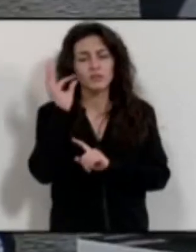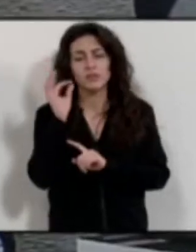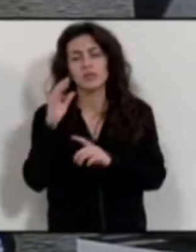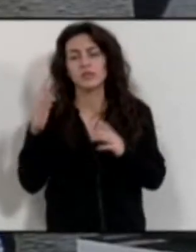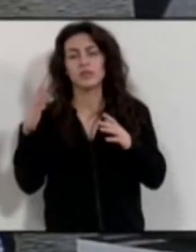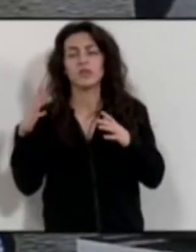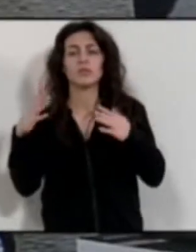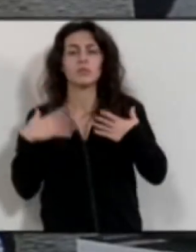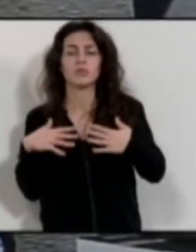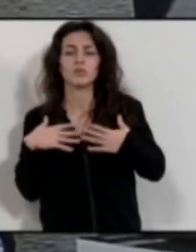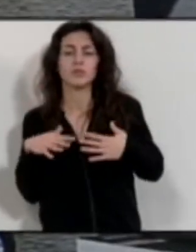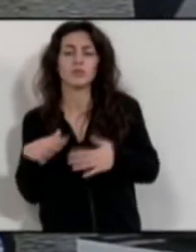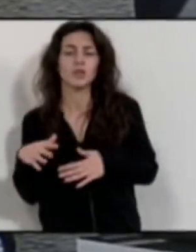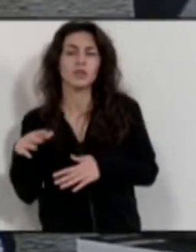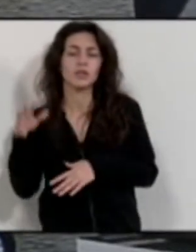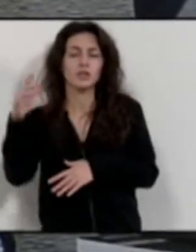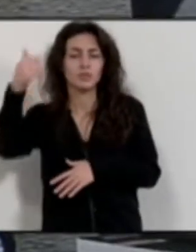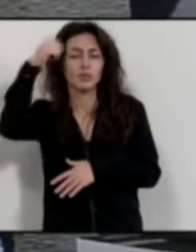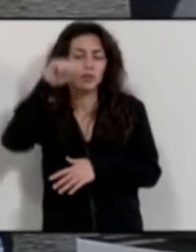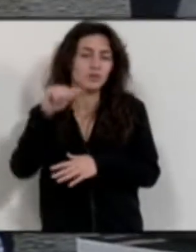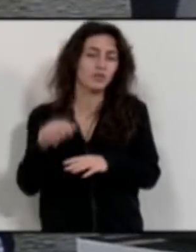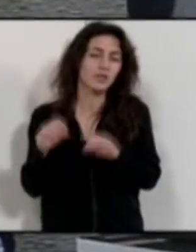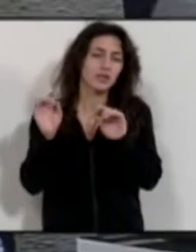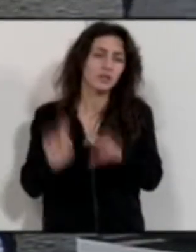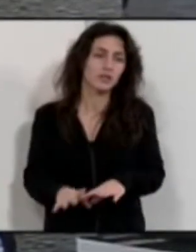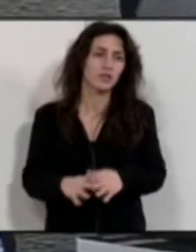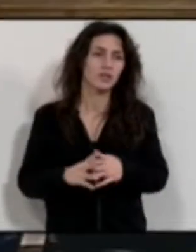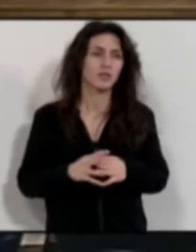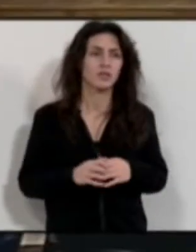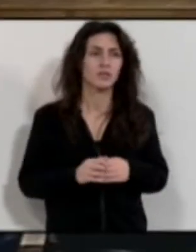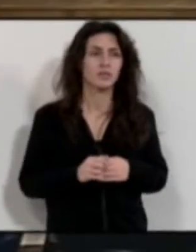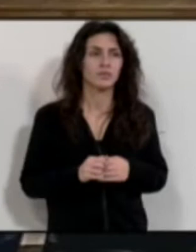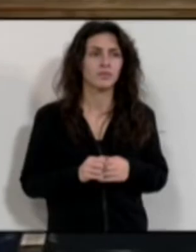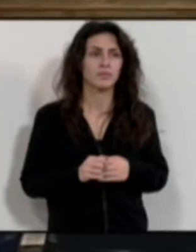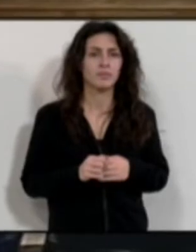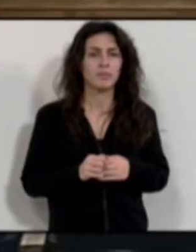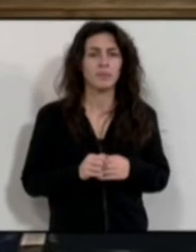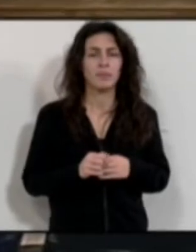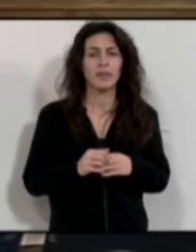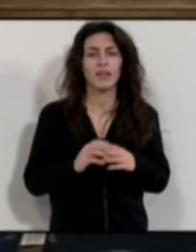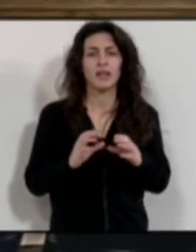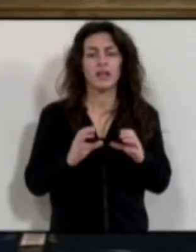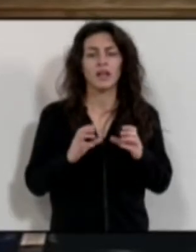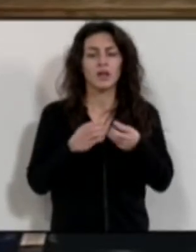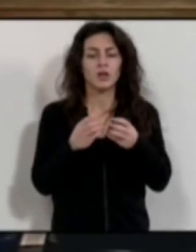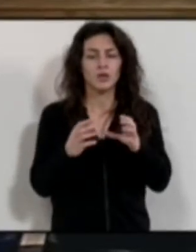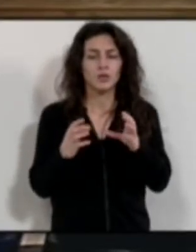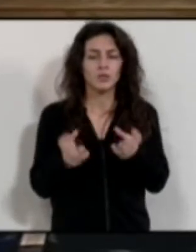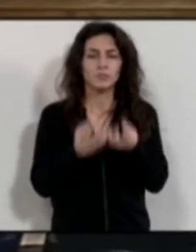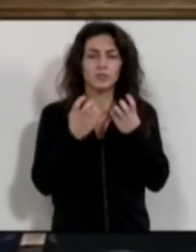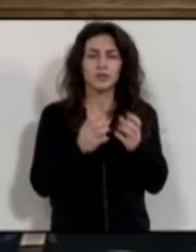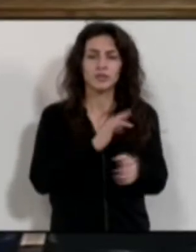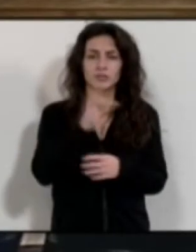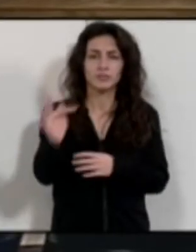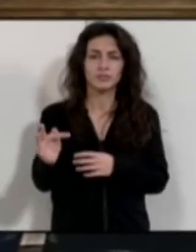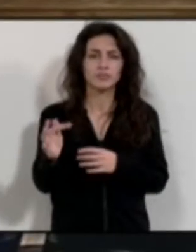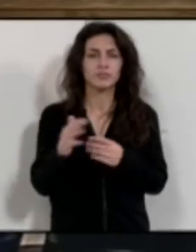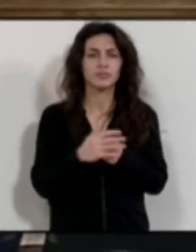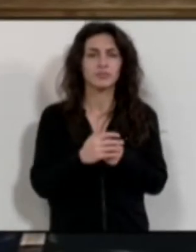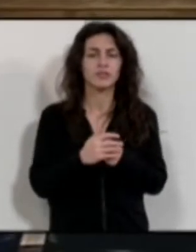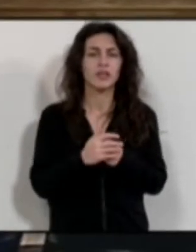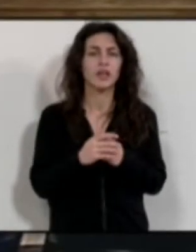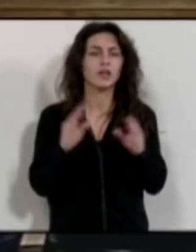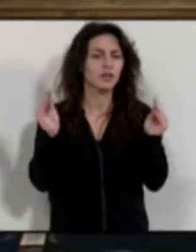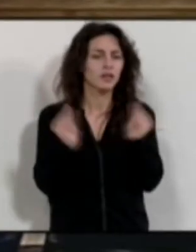Gracias por parte de Ganemos. Tiene la palabra su parte. Sí, muy brevemente, aprovechando el turno de palabra, no hemos querido interrumpir antes, queremos aprovechar